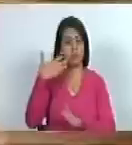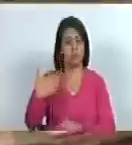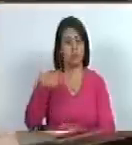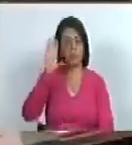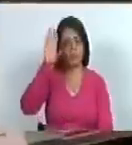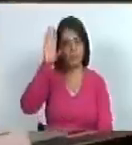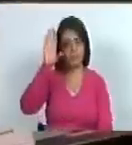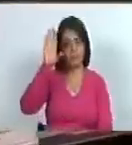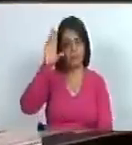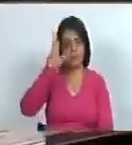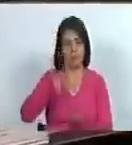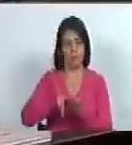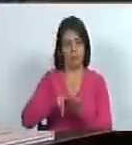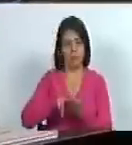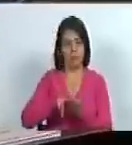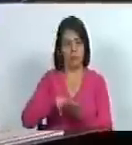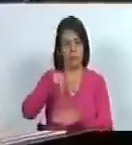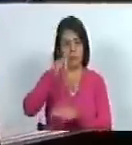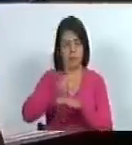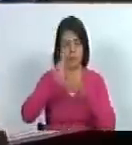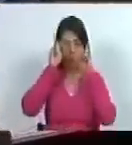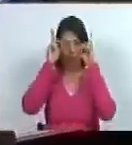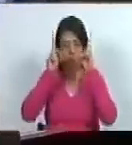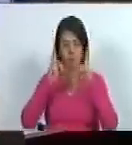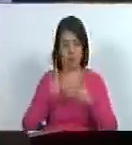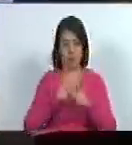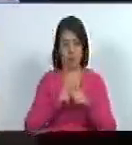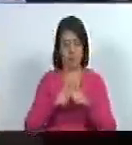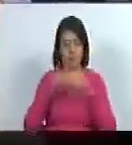costumbre queda aprobado por unanimidad